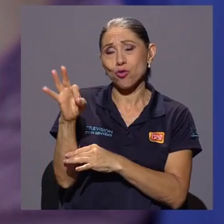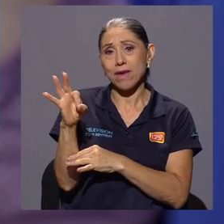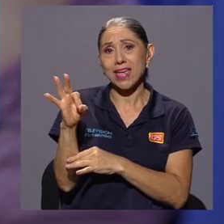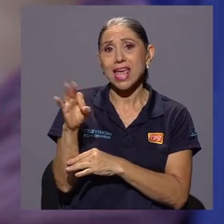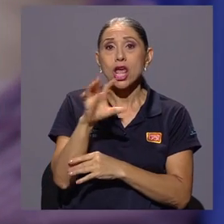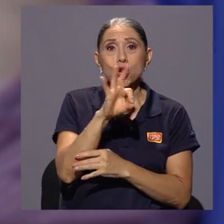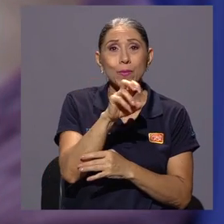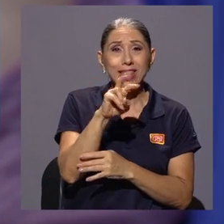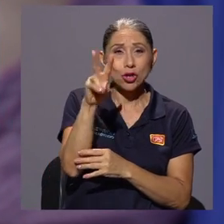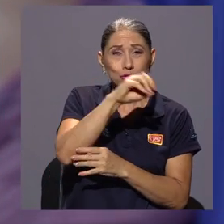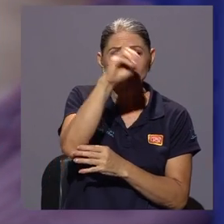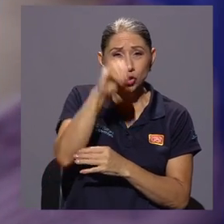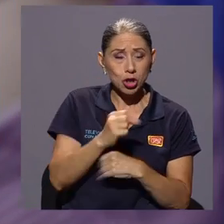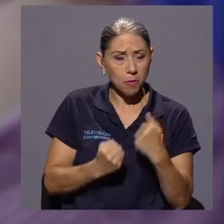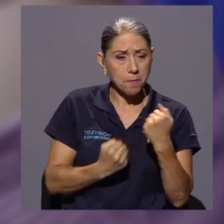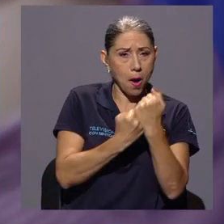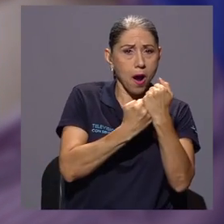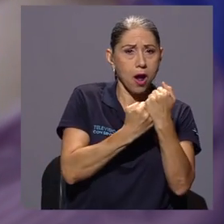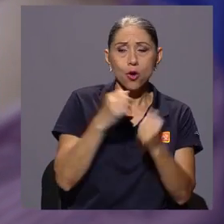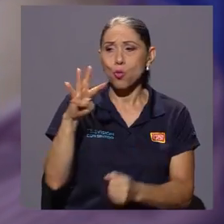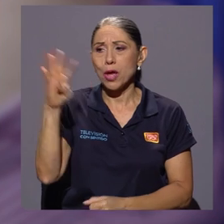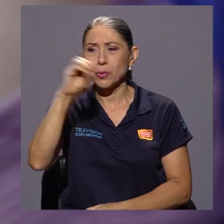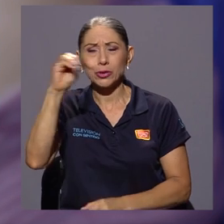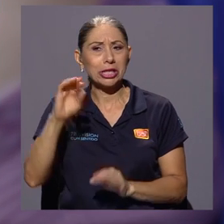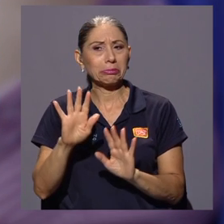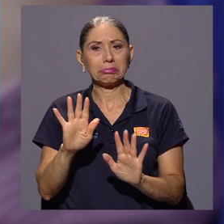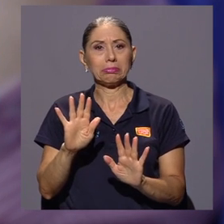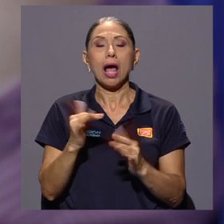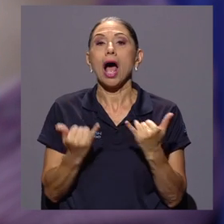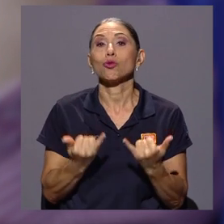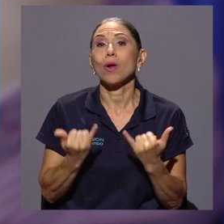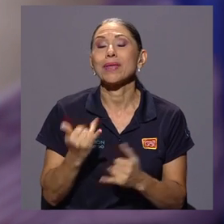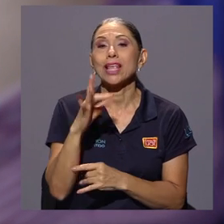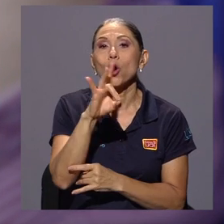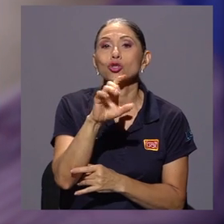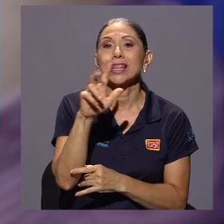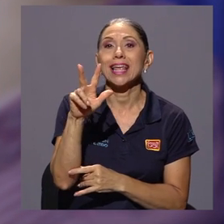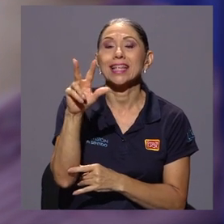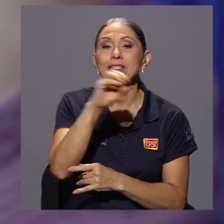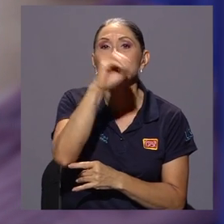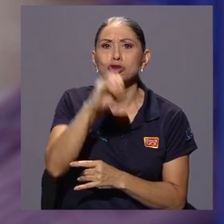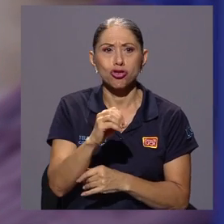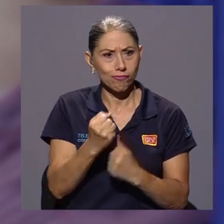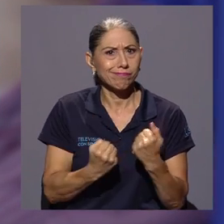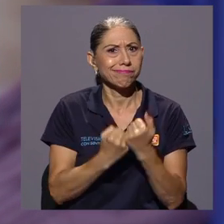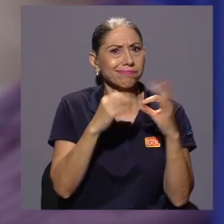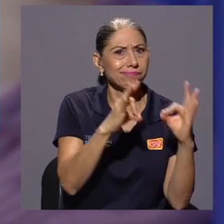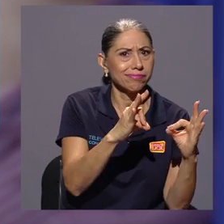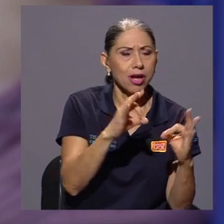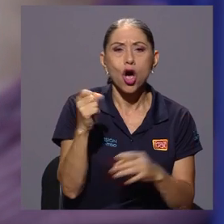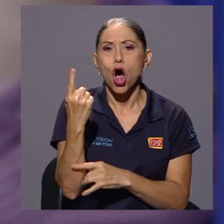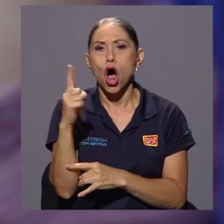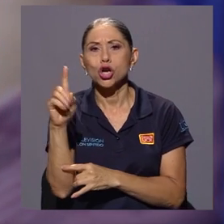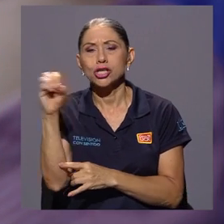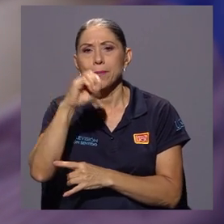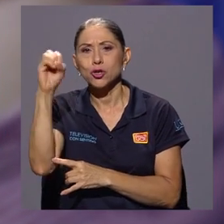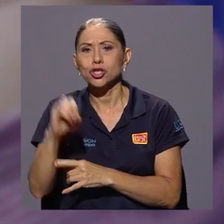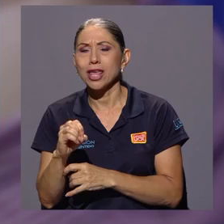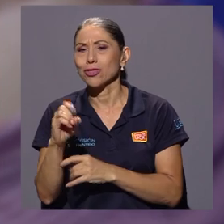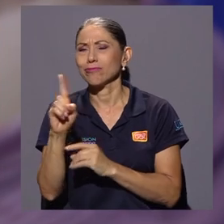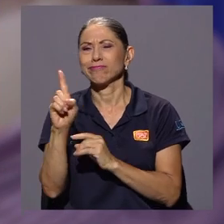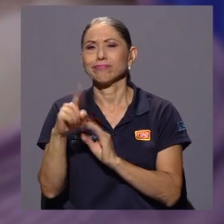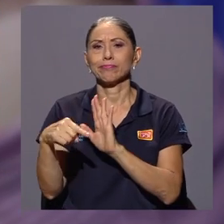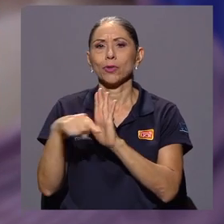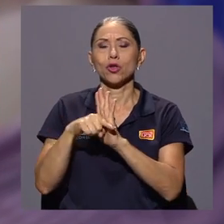% la apoyaba firmemente y un 4% no lo hacía, actualmente un 83% está a favor y un 11% en contra.